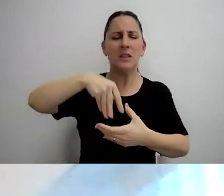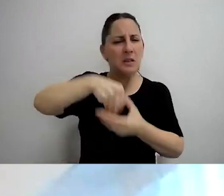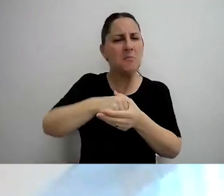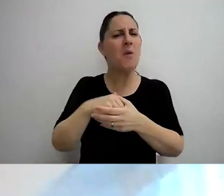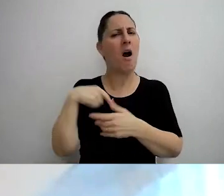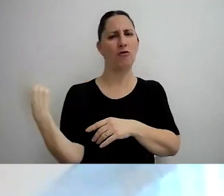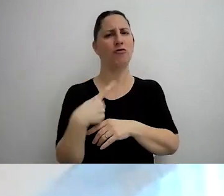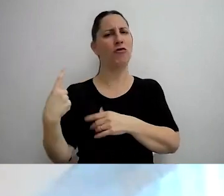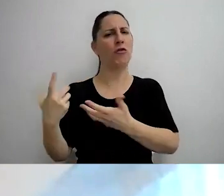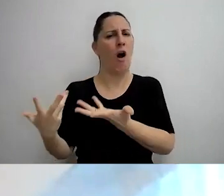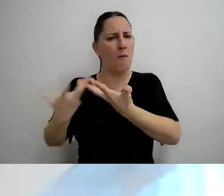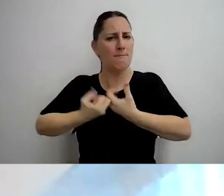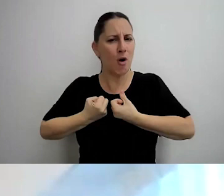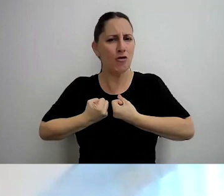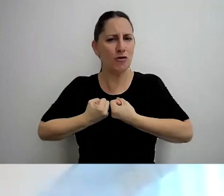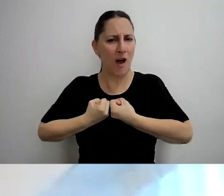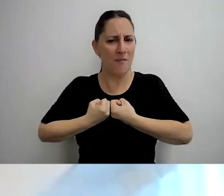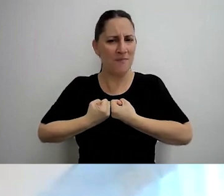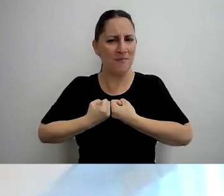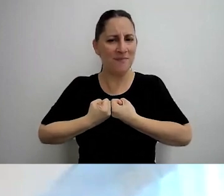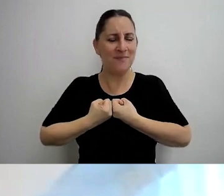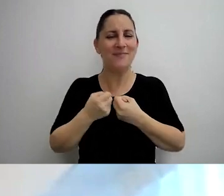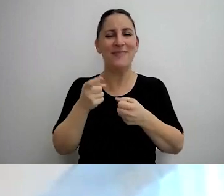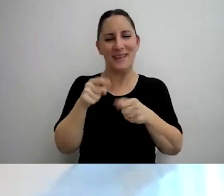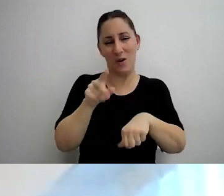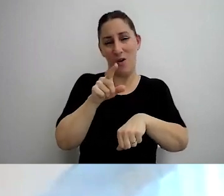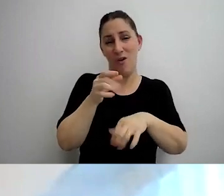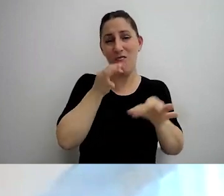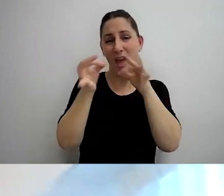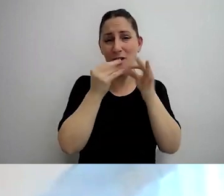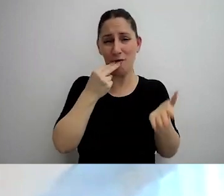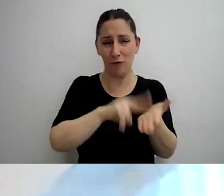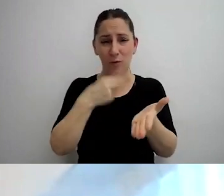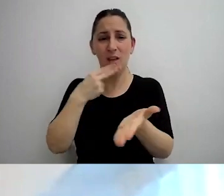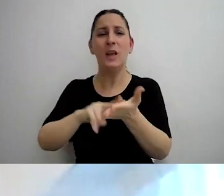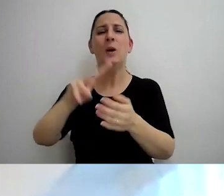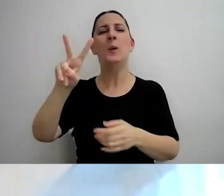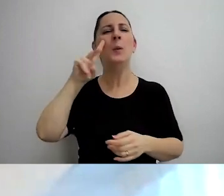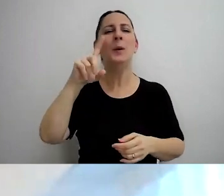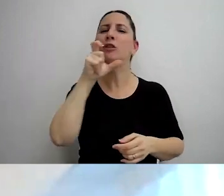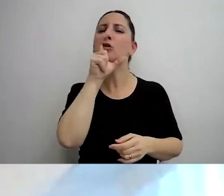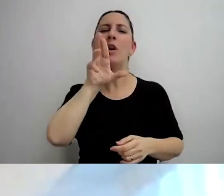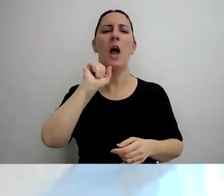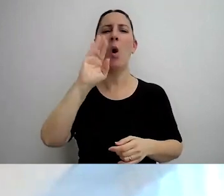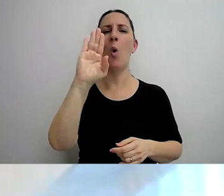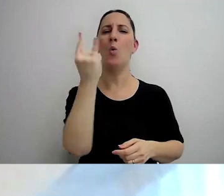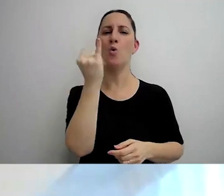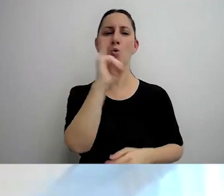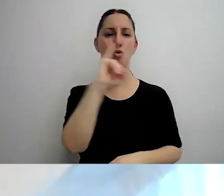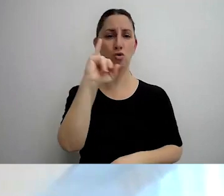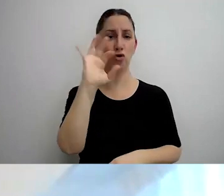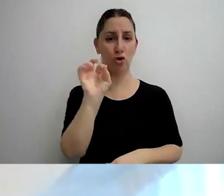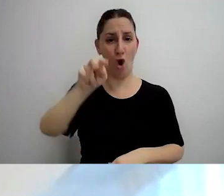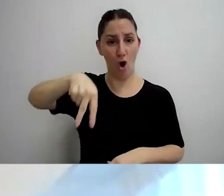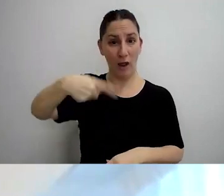este ciclo, y también a Victoria Uzzoni, que es quien también nos permite